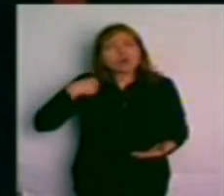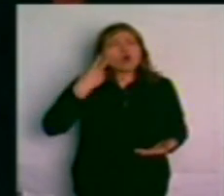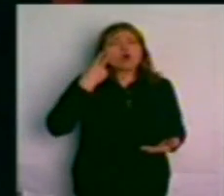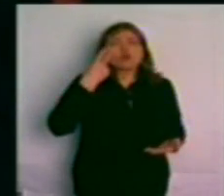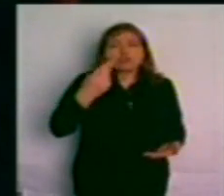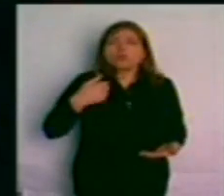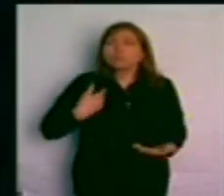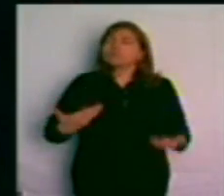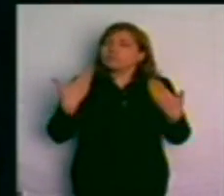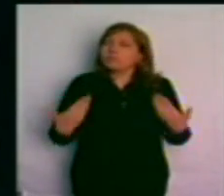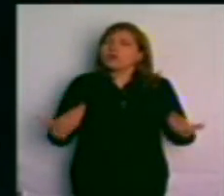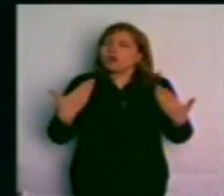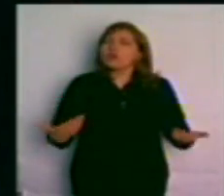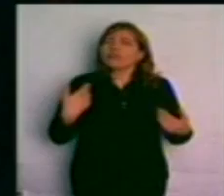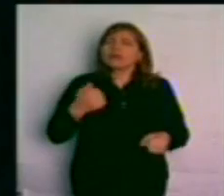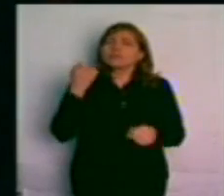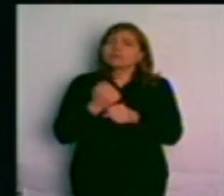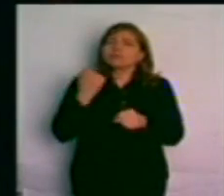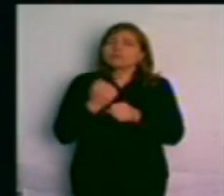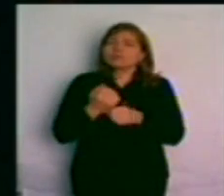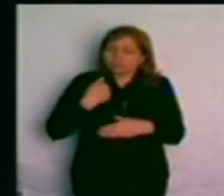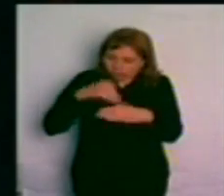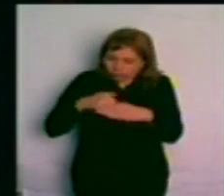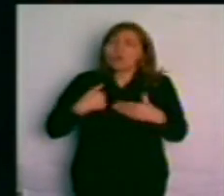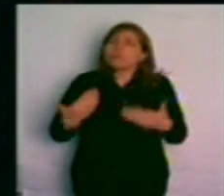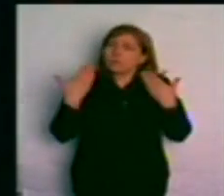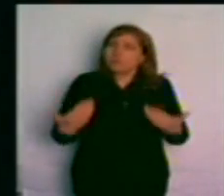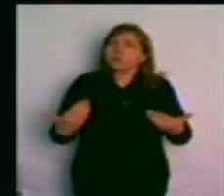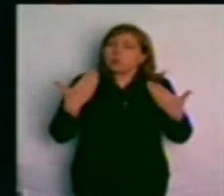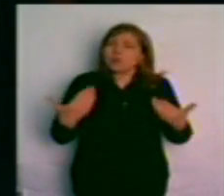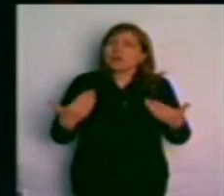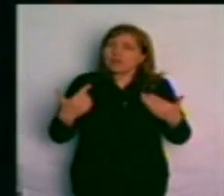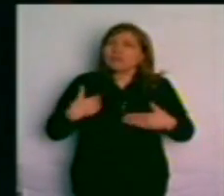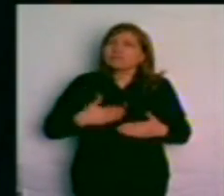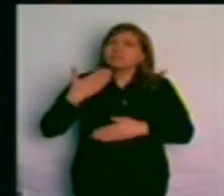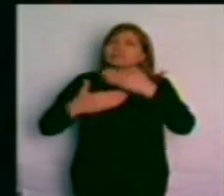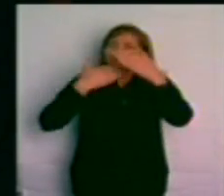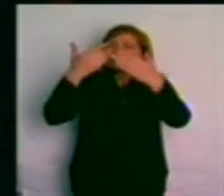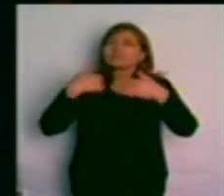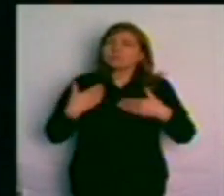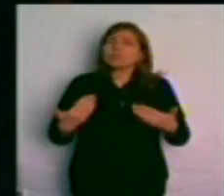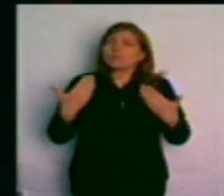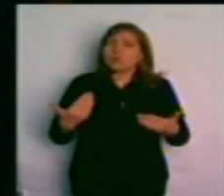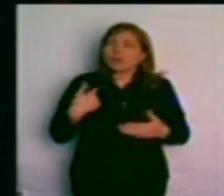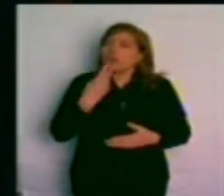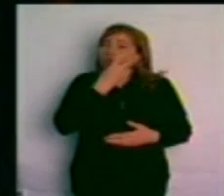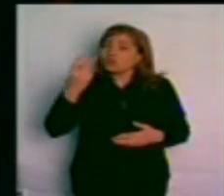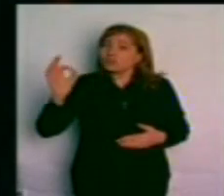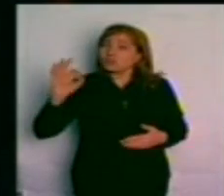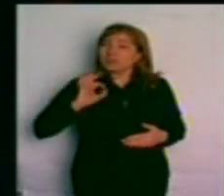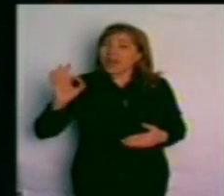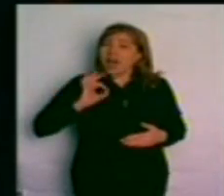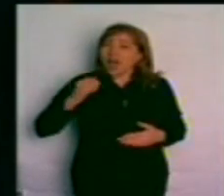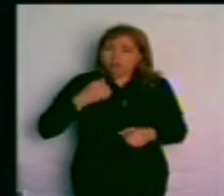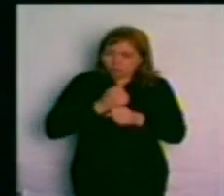capaces de hacer, la potencia que tenemos porque aquí también se exhibe la historia de los 200 años de